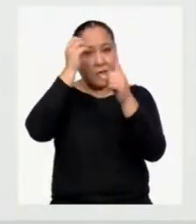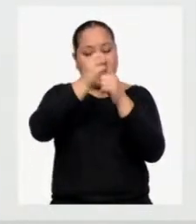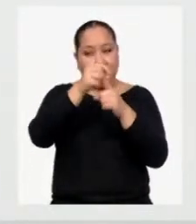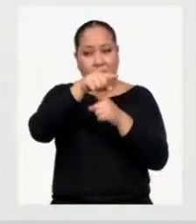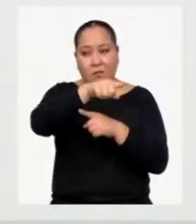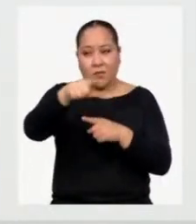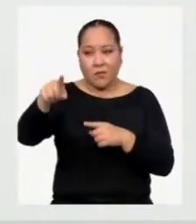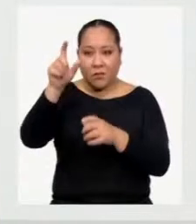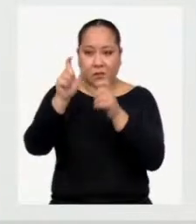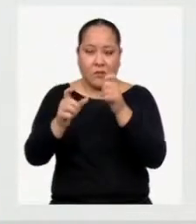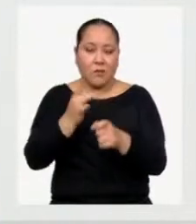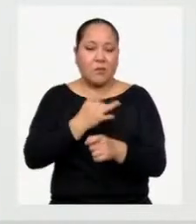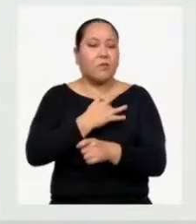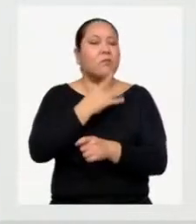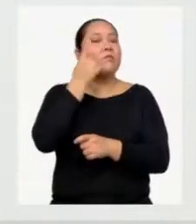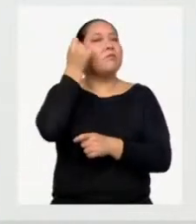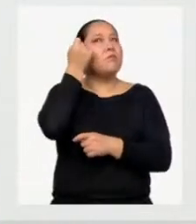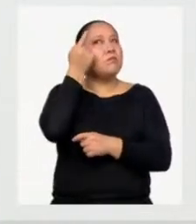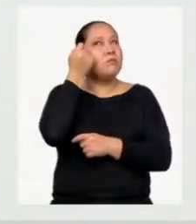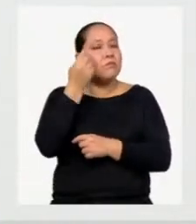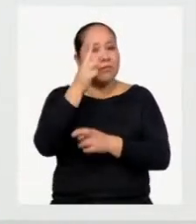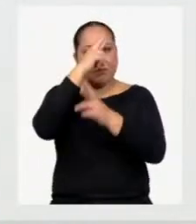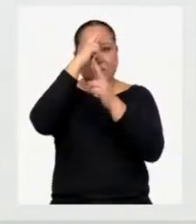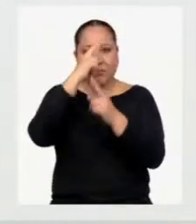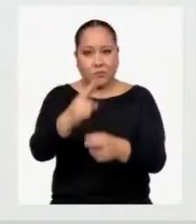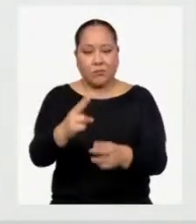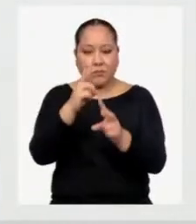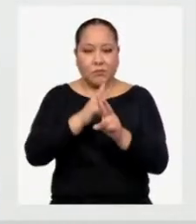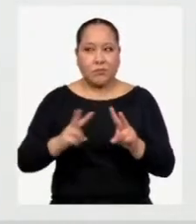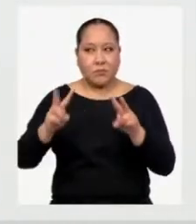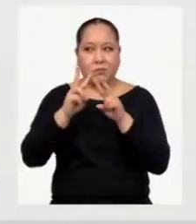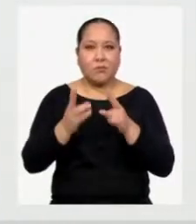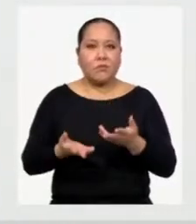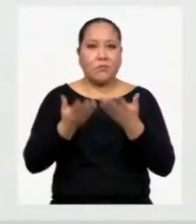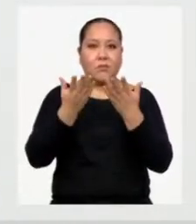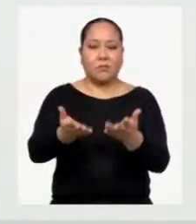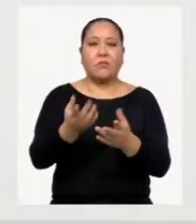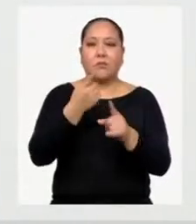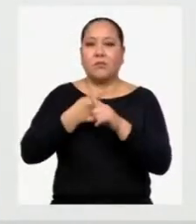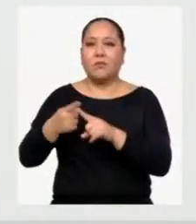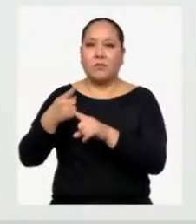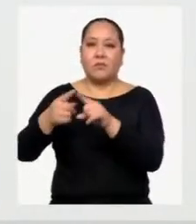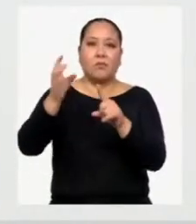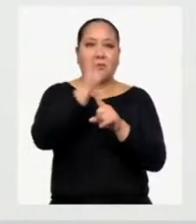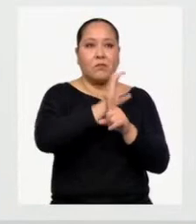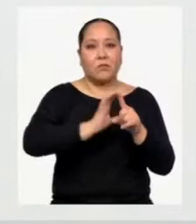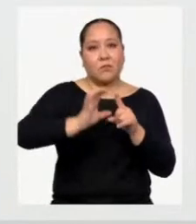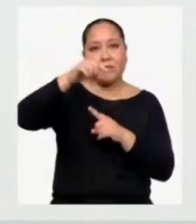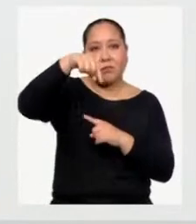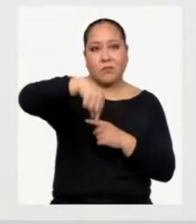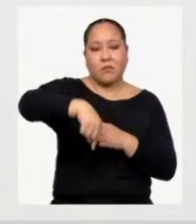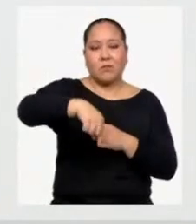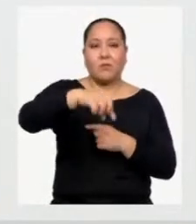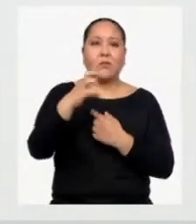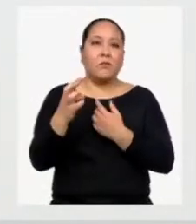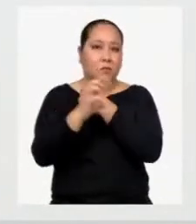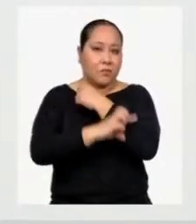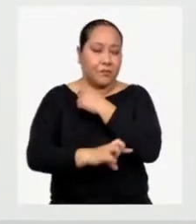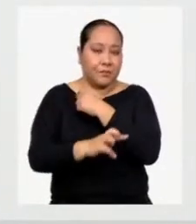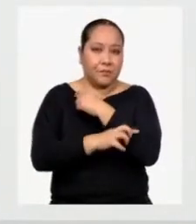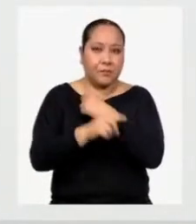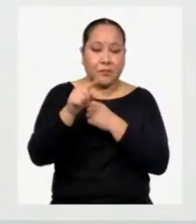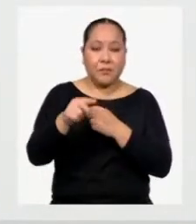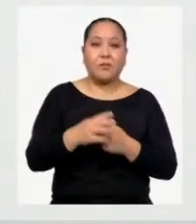concientizar a la sociedad Sobre el respeto y la valoración hacia la diversidad cultural de nuestro país Nuestro